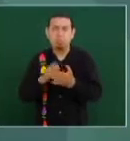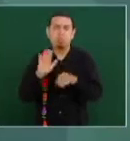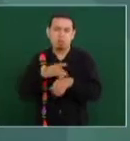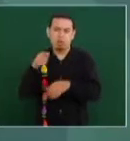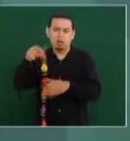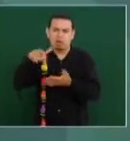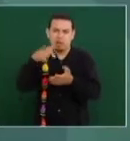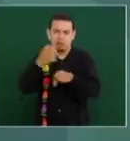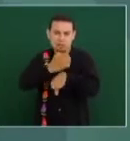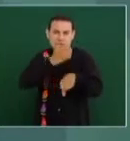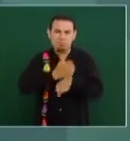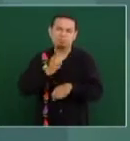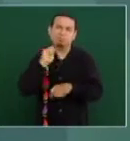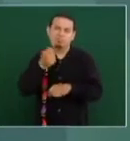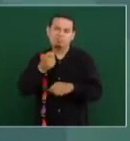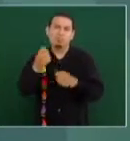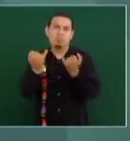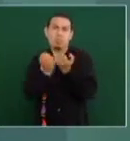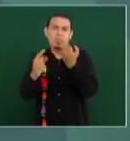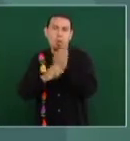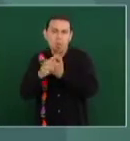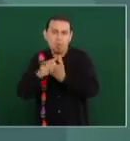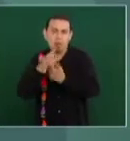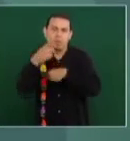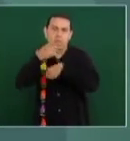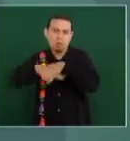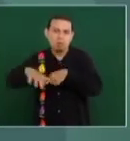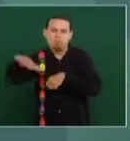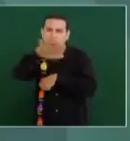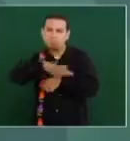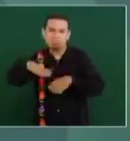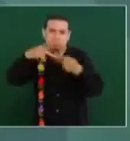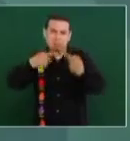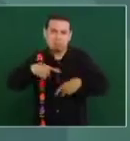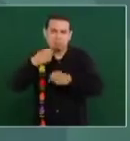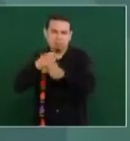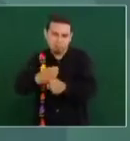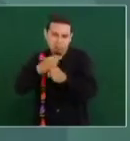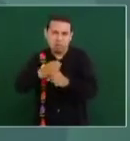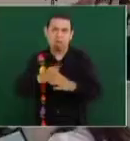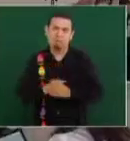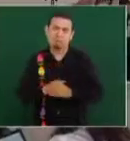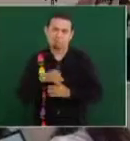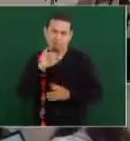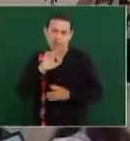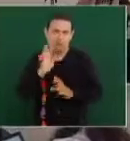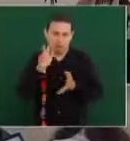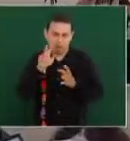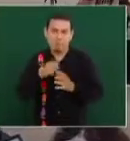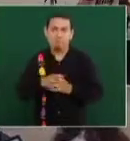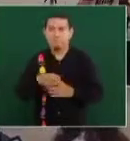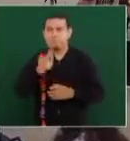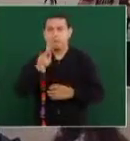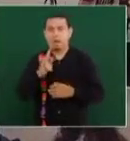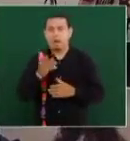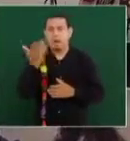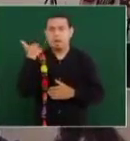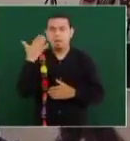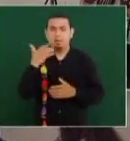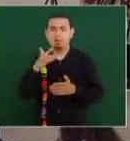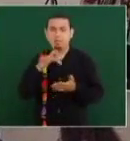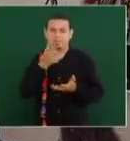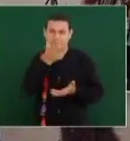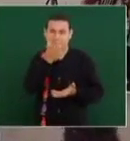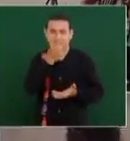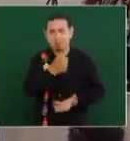afectaciones. Entonces, antes se entregaban los